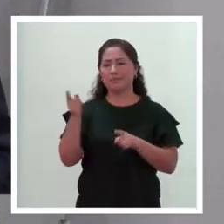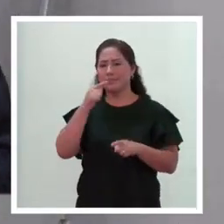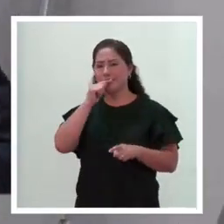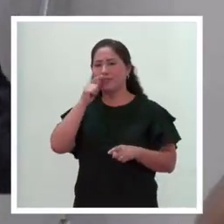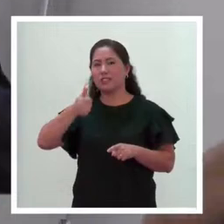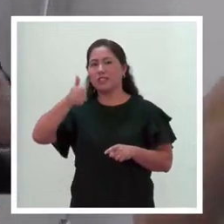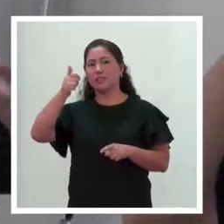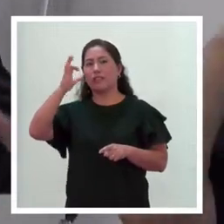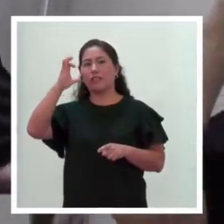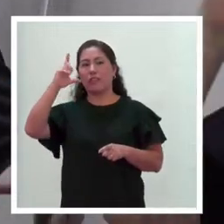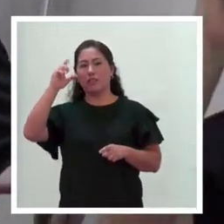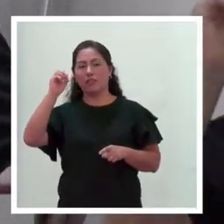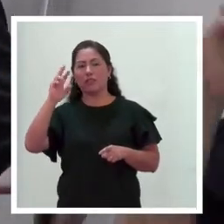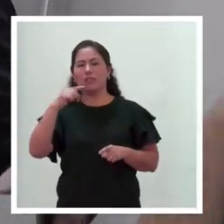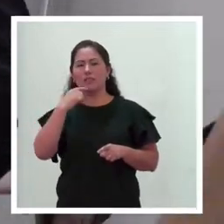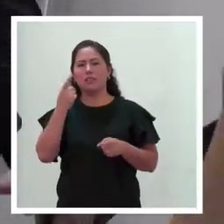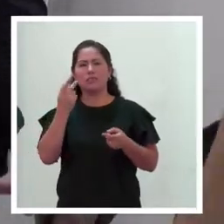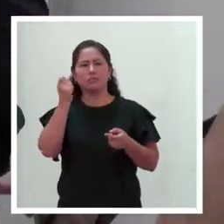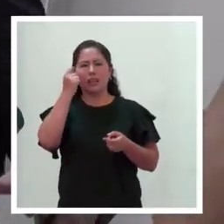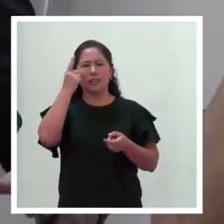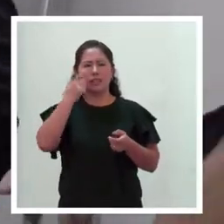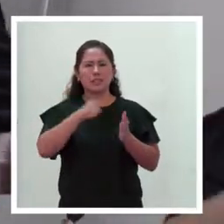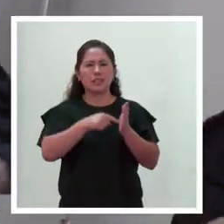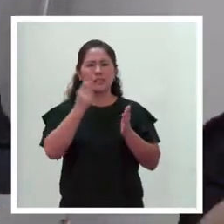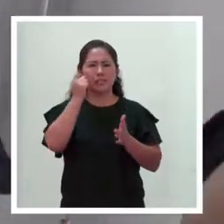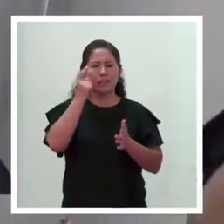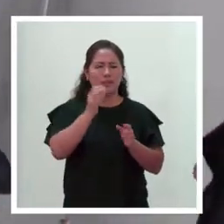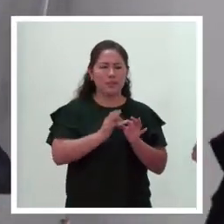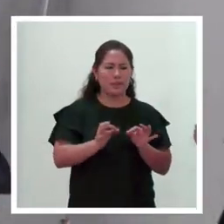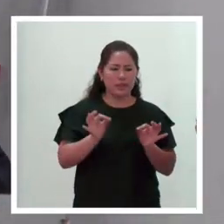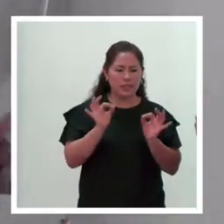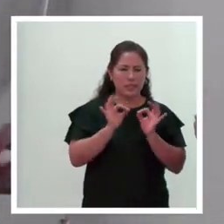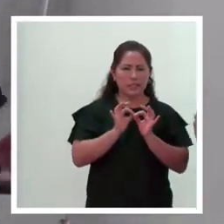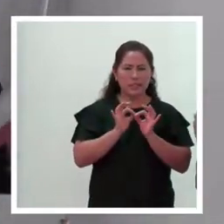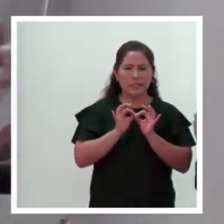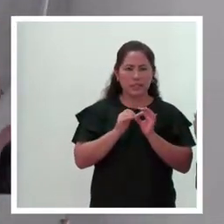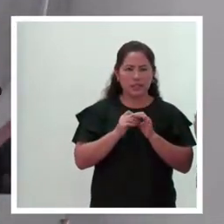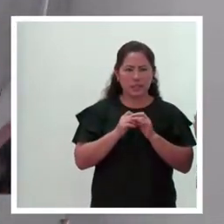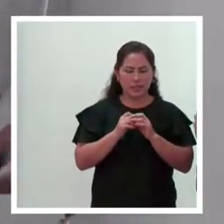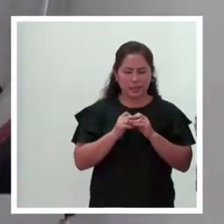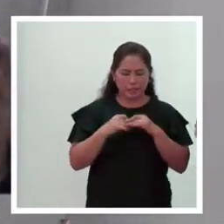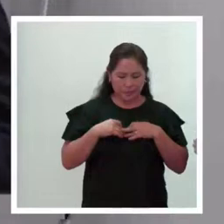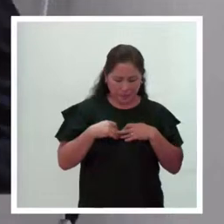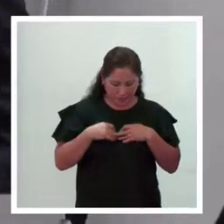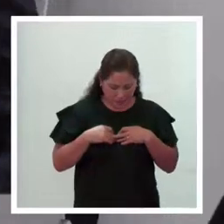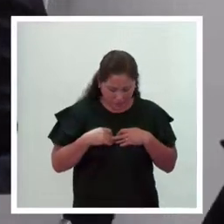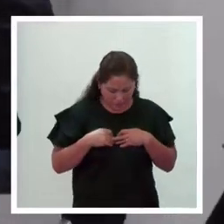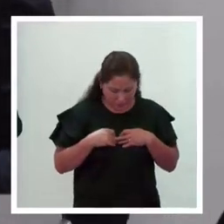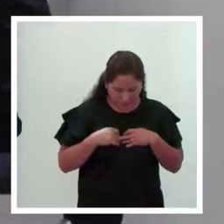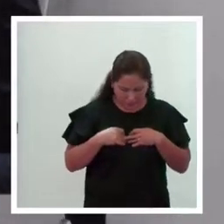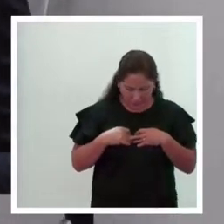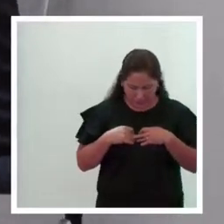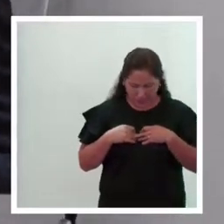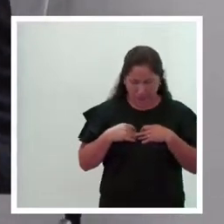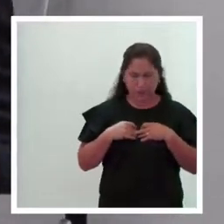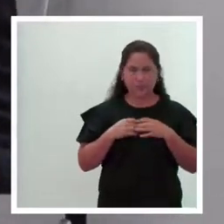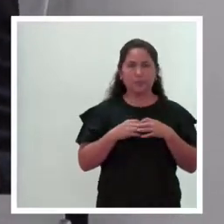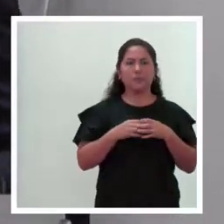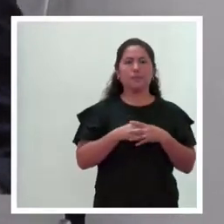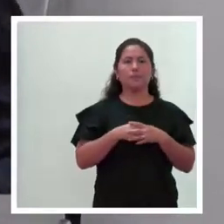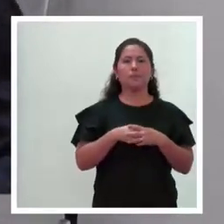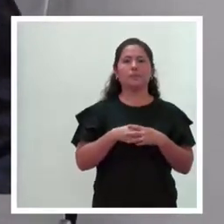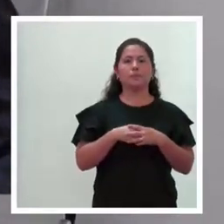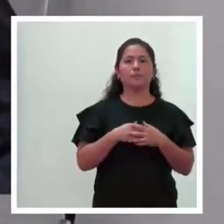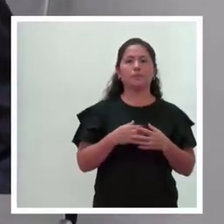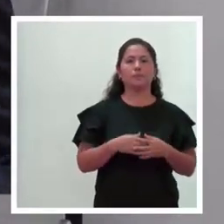muchas veces todavía no entendemos de la importancia que esto conlleva. Vamos a la siguiente etapa de nuestro seminario.